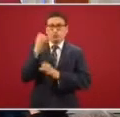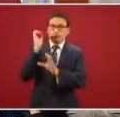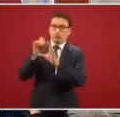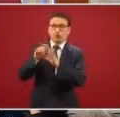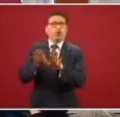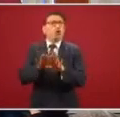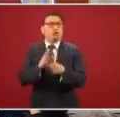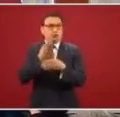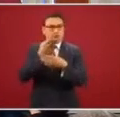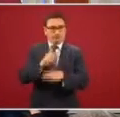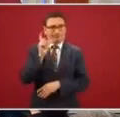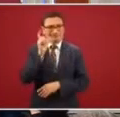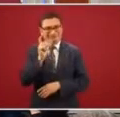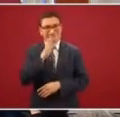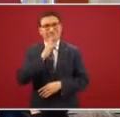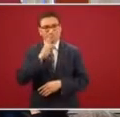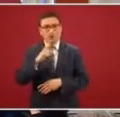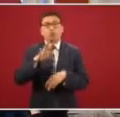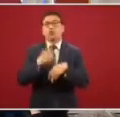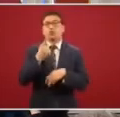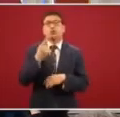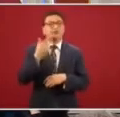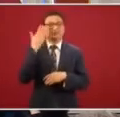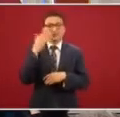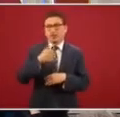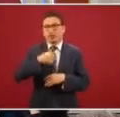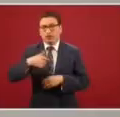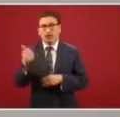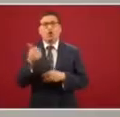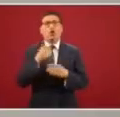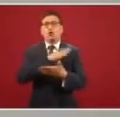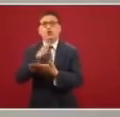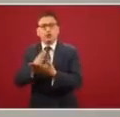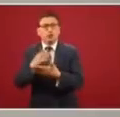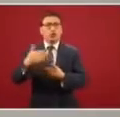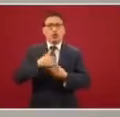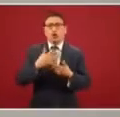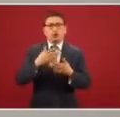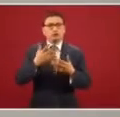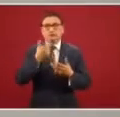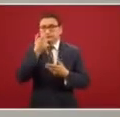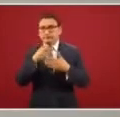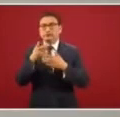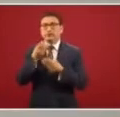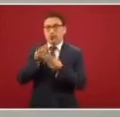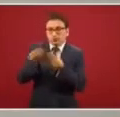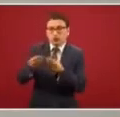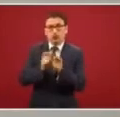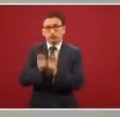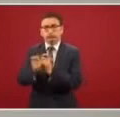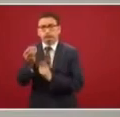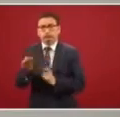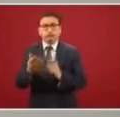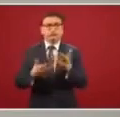bancaria y evitemos los traslados, problemas de seguridad, pero sobre todo que se entregue de manera transparente. De esta